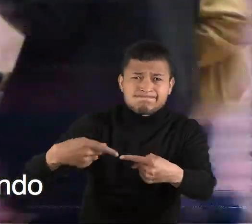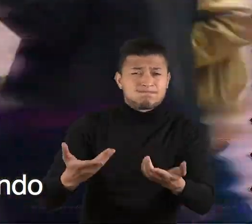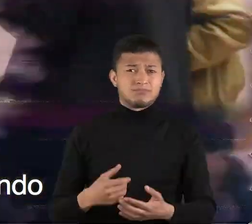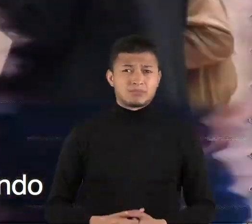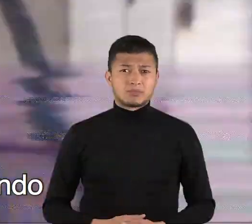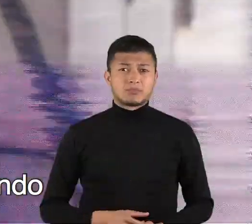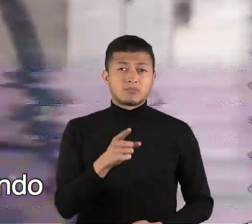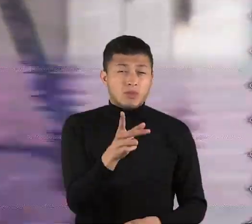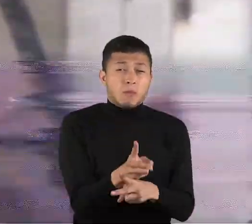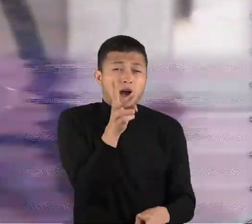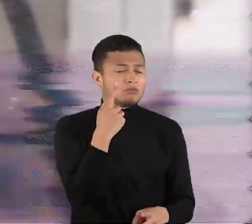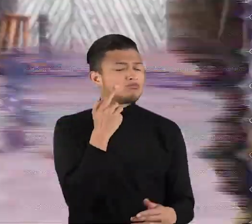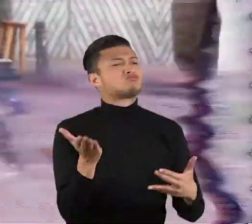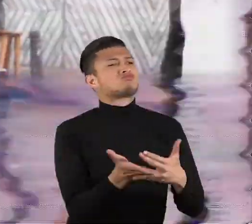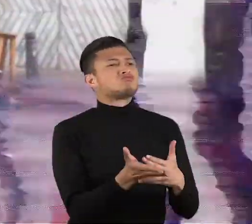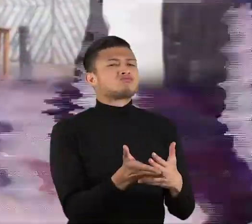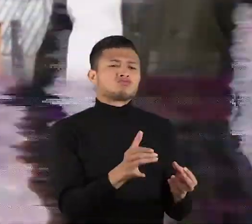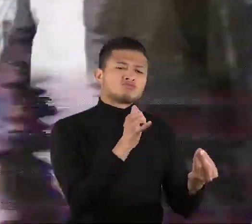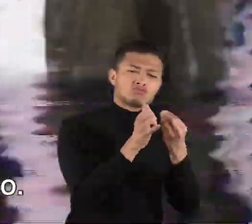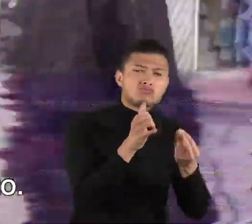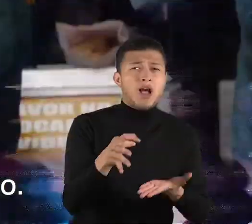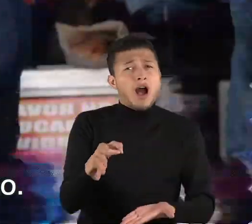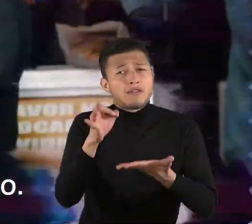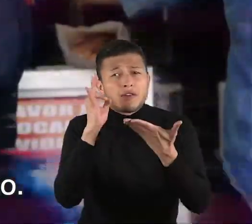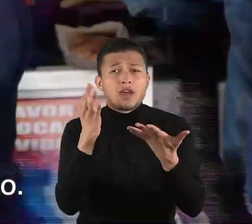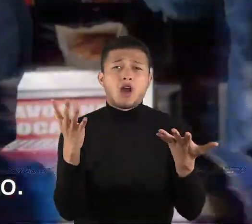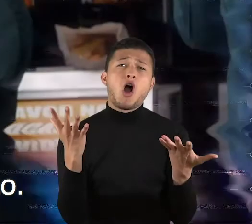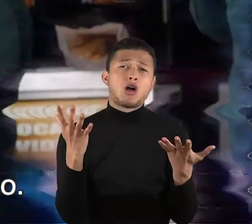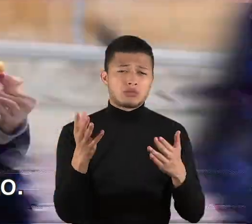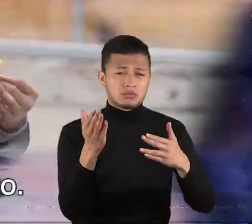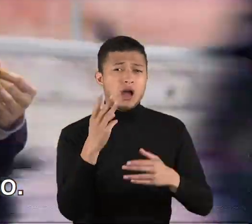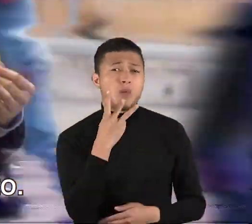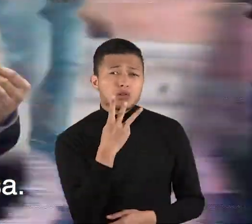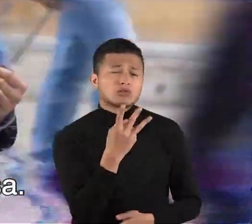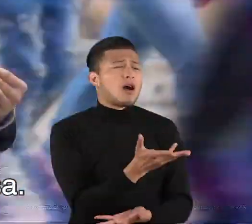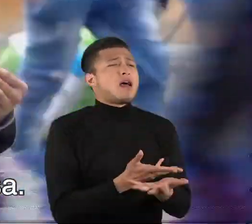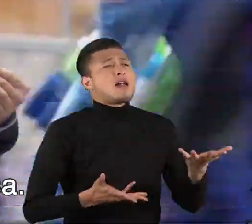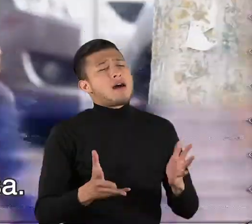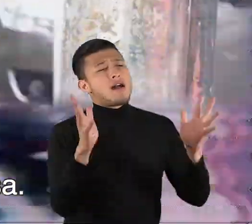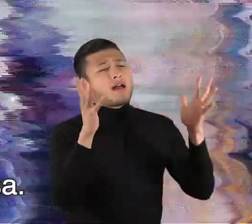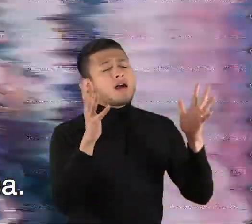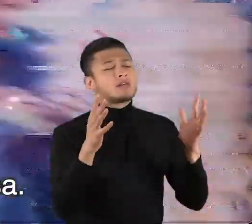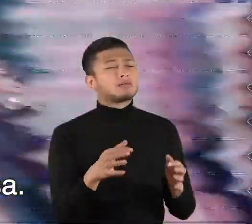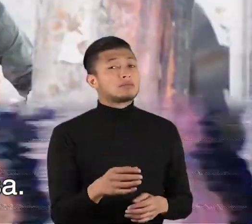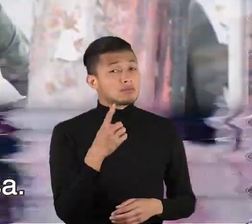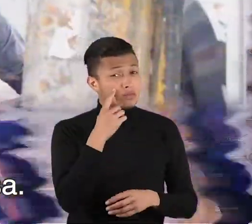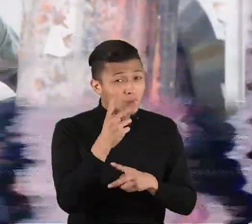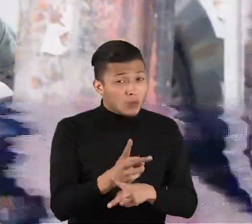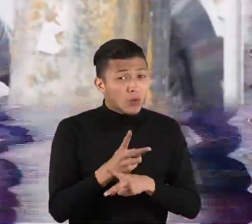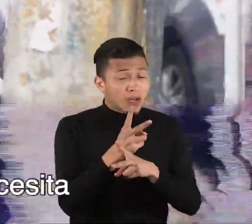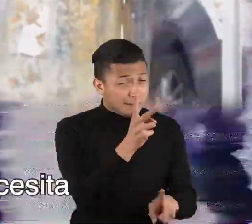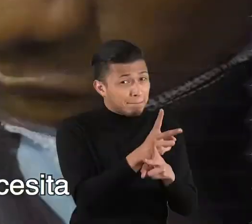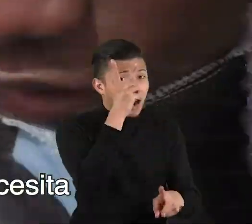riesgo de contagio es cuando nos relajamos para tomar café. A la hora de mecato o del almuerzo, cuando se comparte y se conversa.